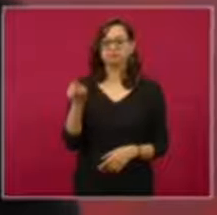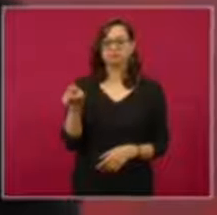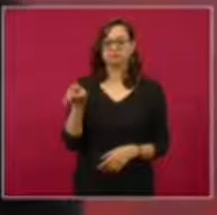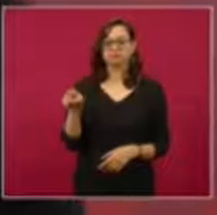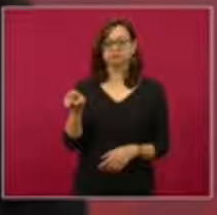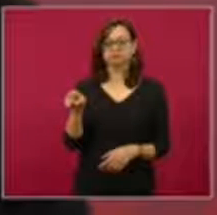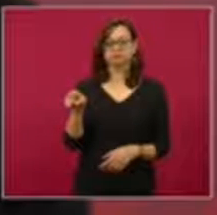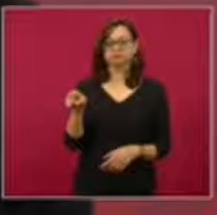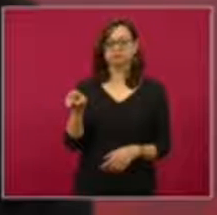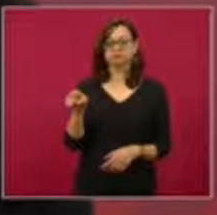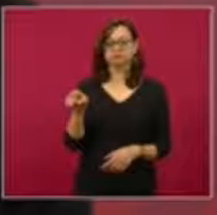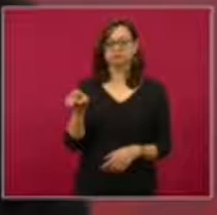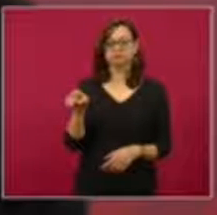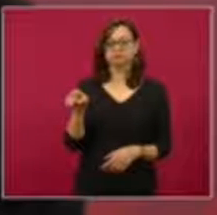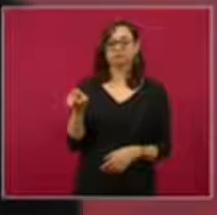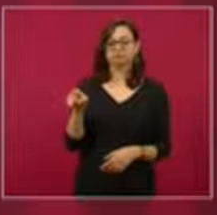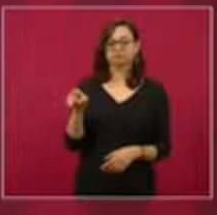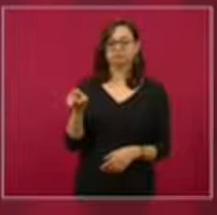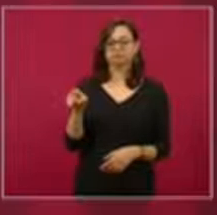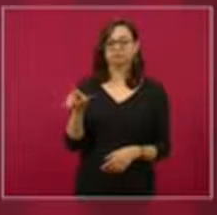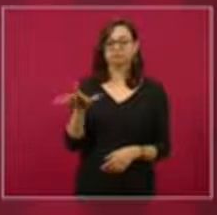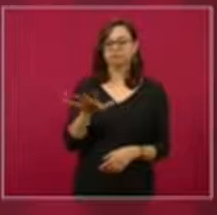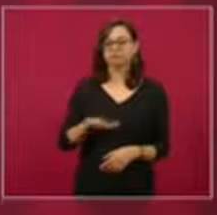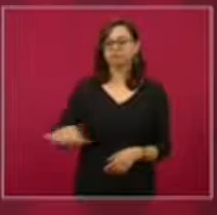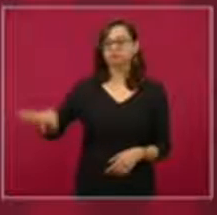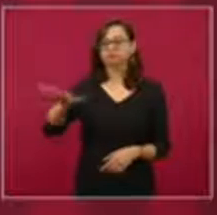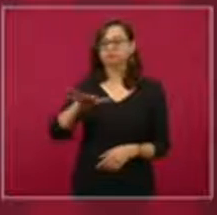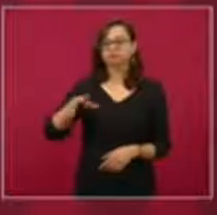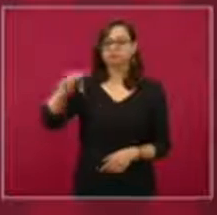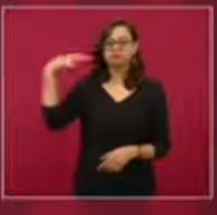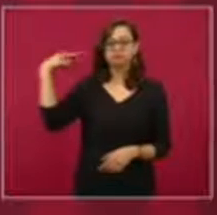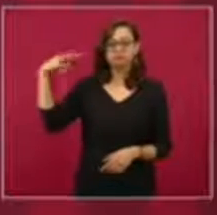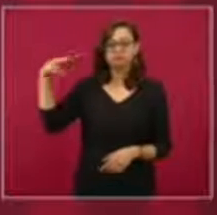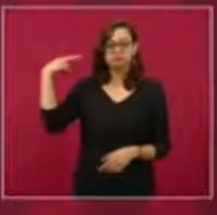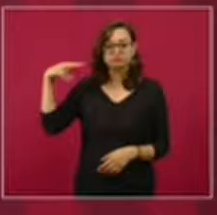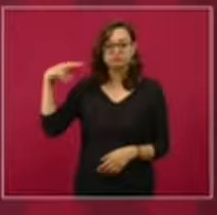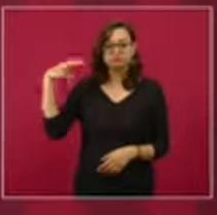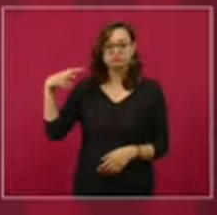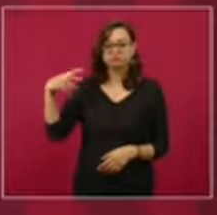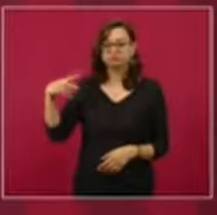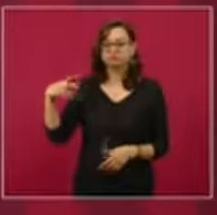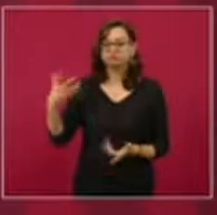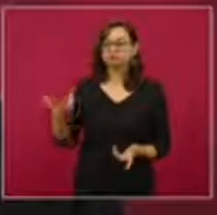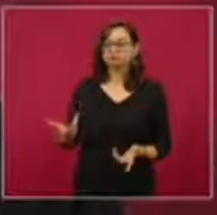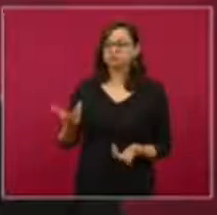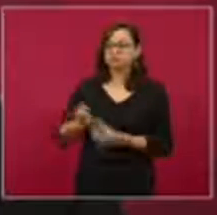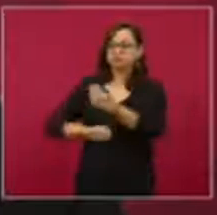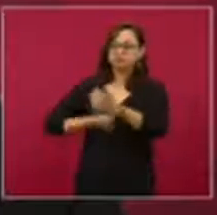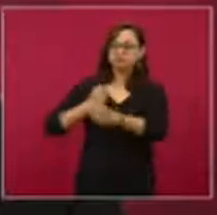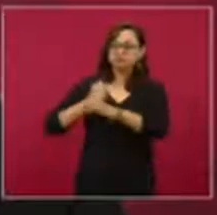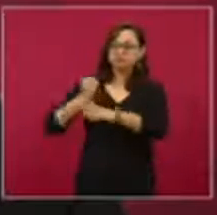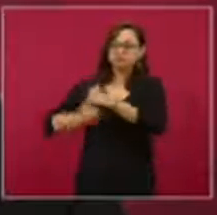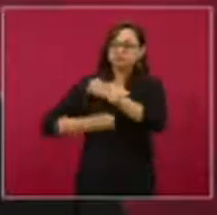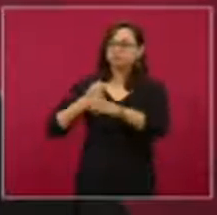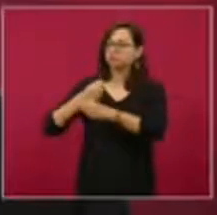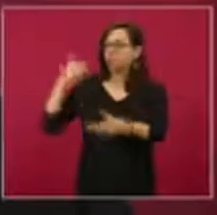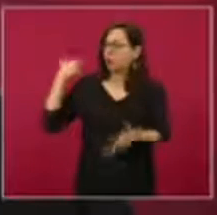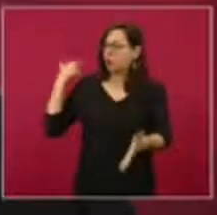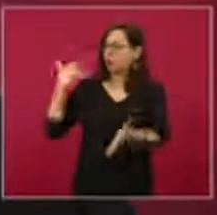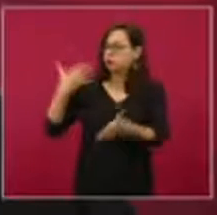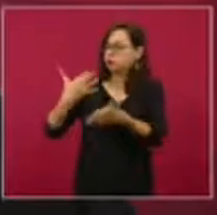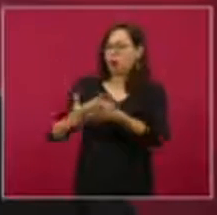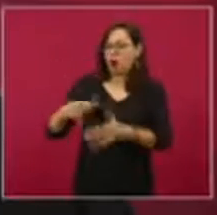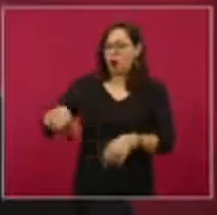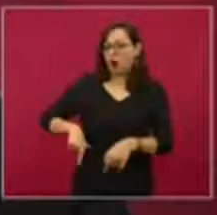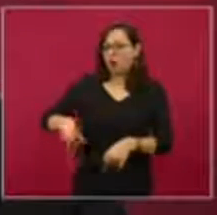Veracruz sin tener un gobernador como Cuitláhuac